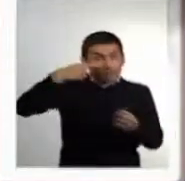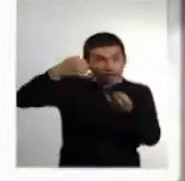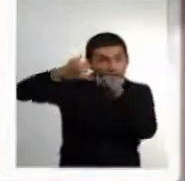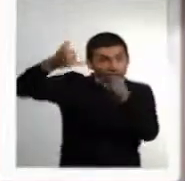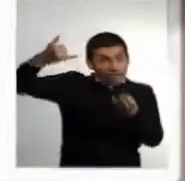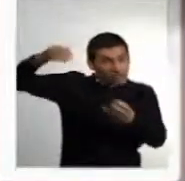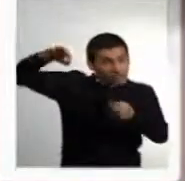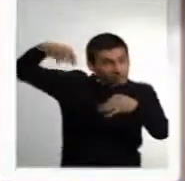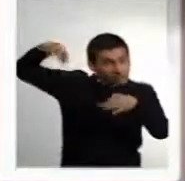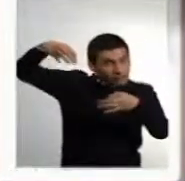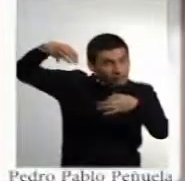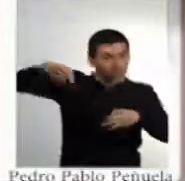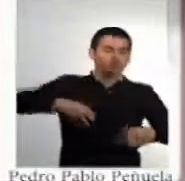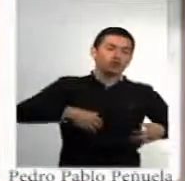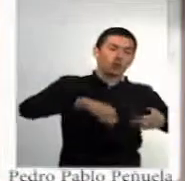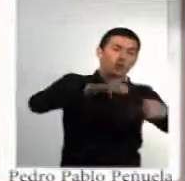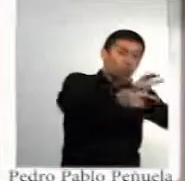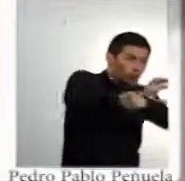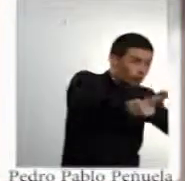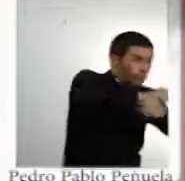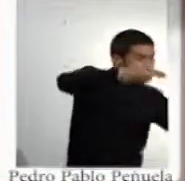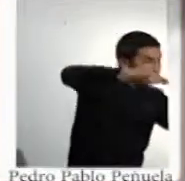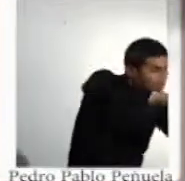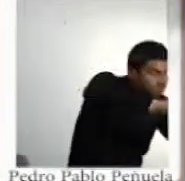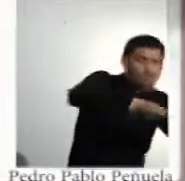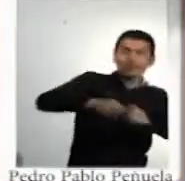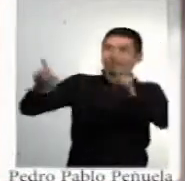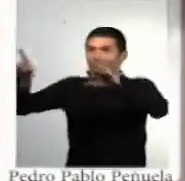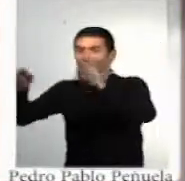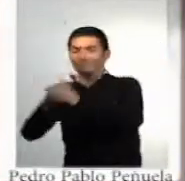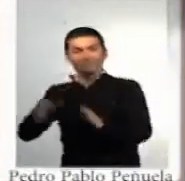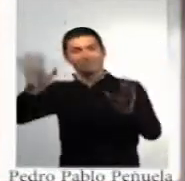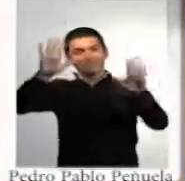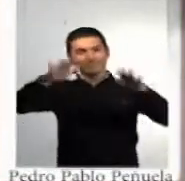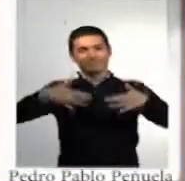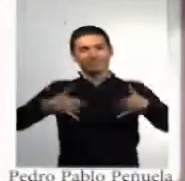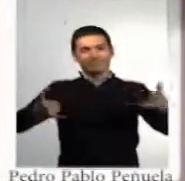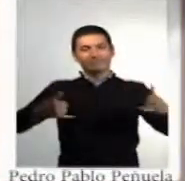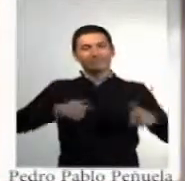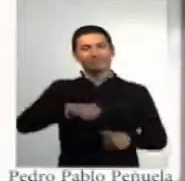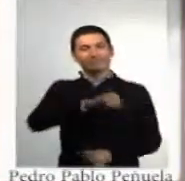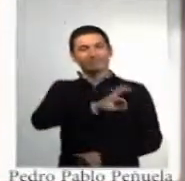cable de su computador al televisor buen fin de semana